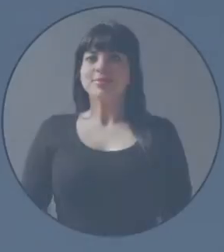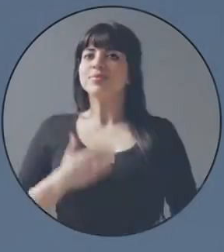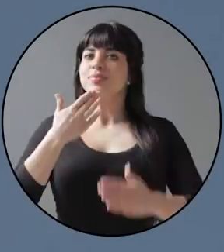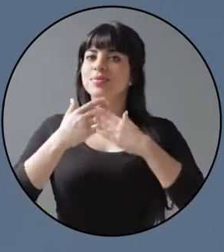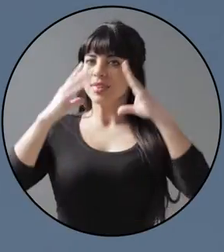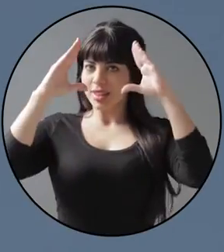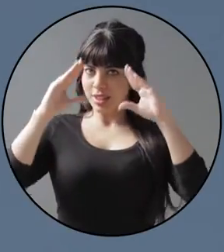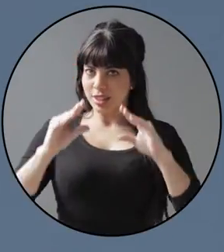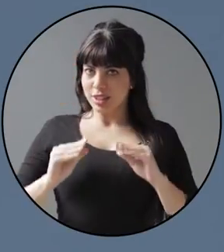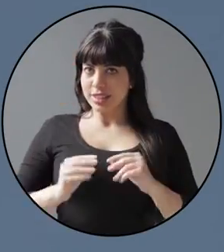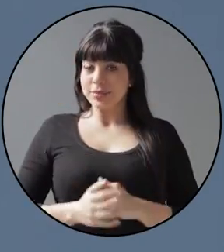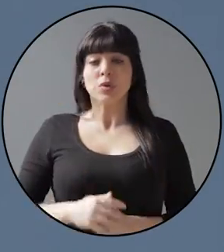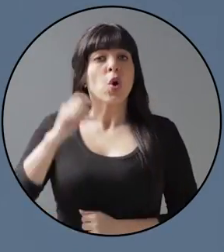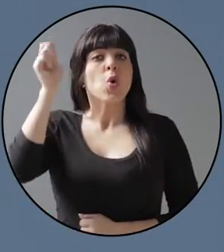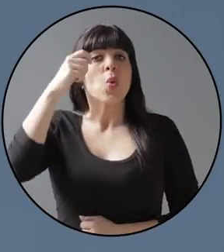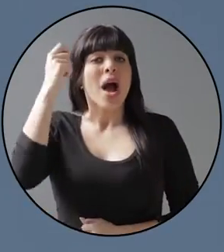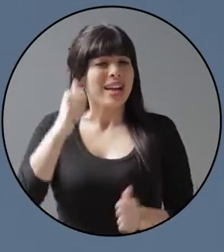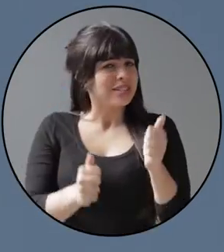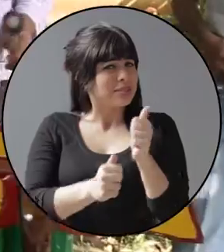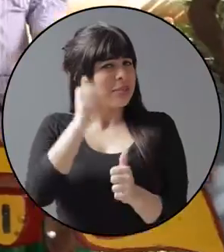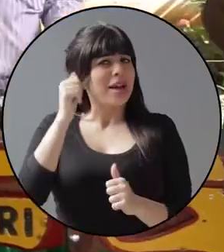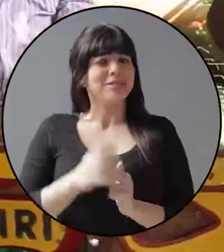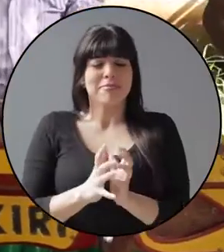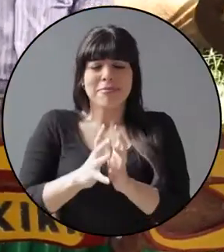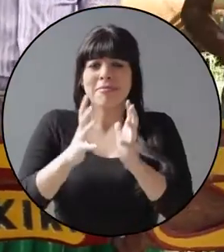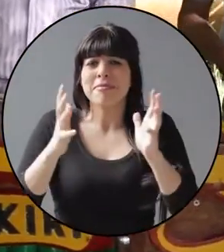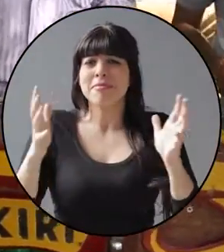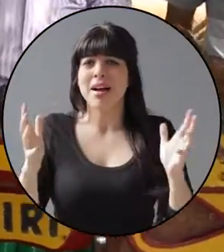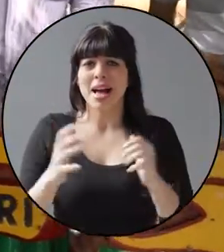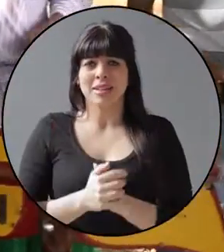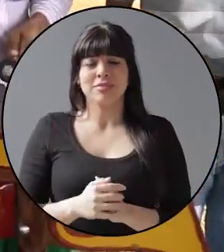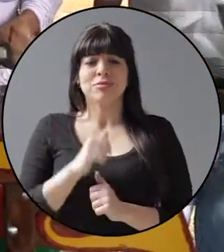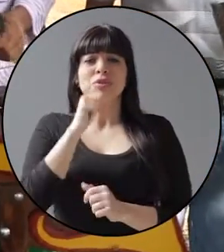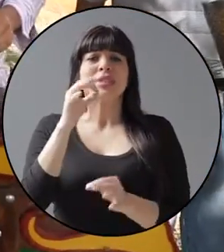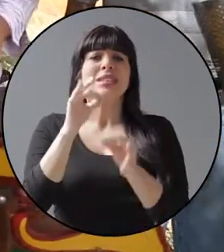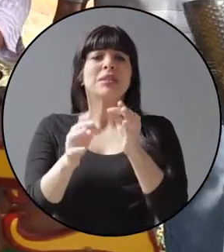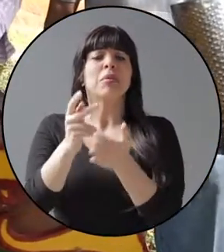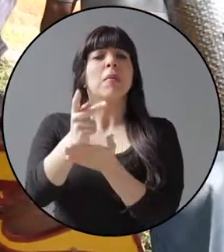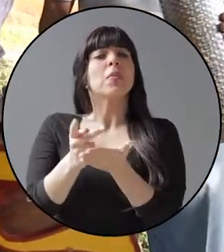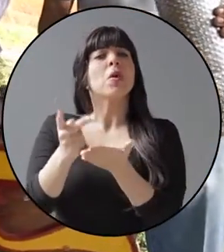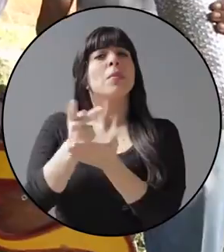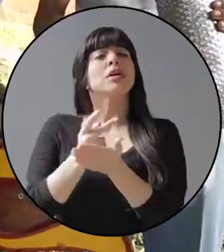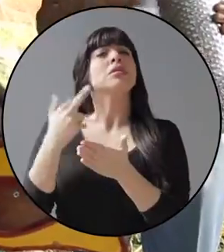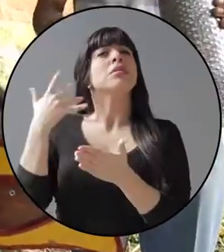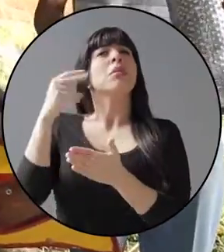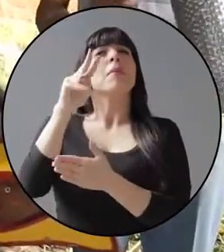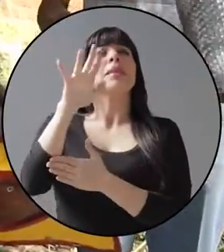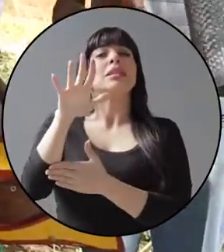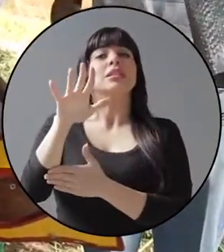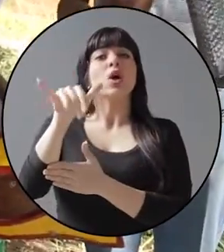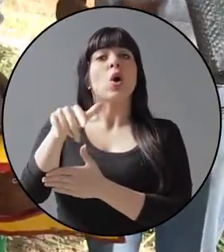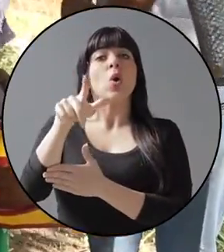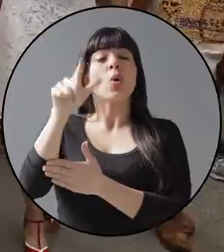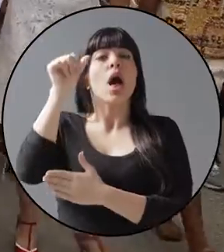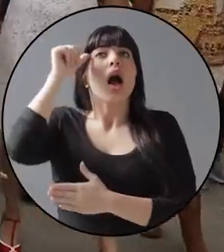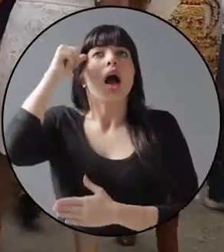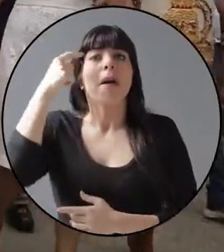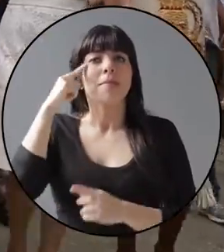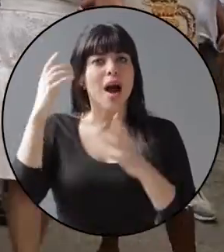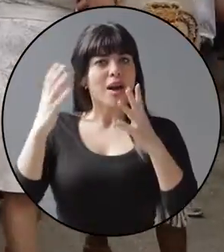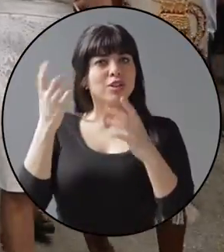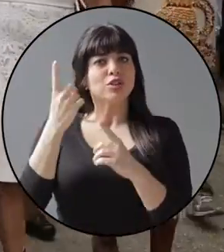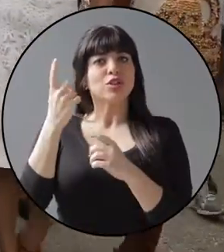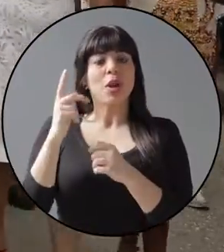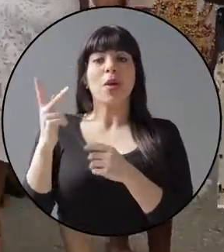Buenas noches. Guanacaste es más, mucho más, que una provincia que recordamos cada 25 de julio para